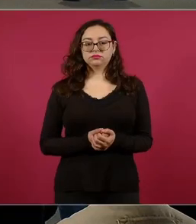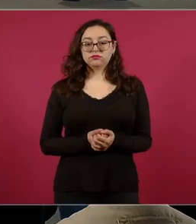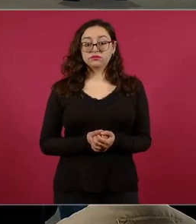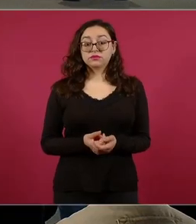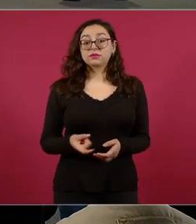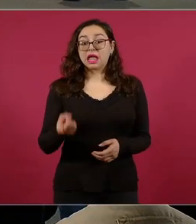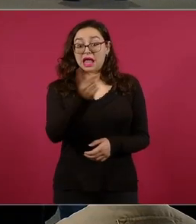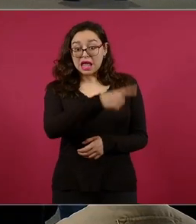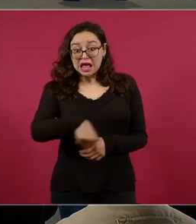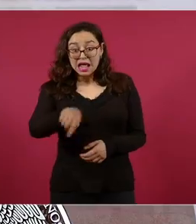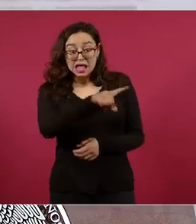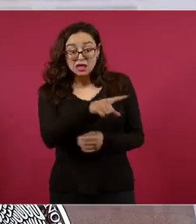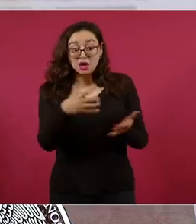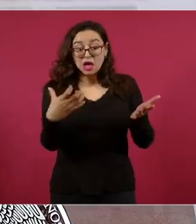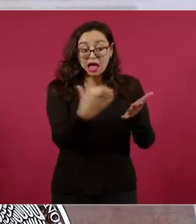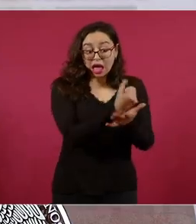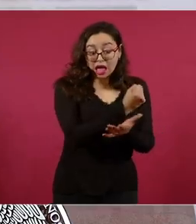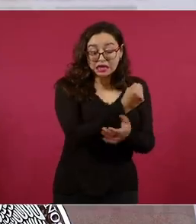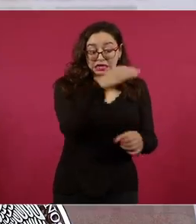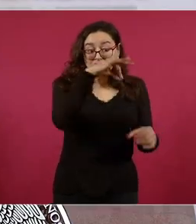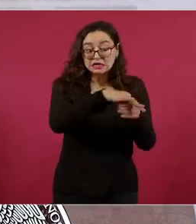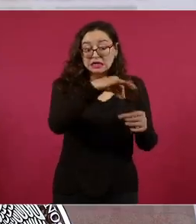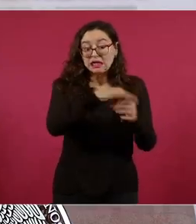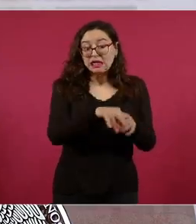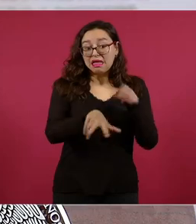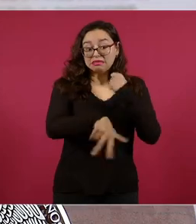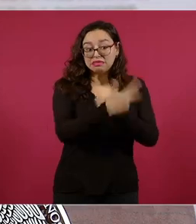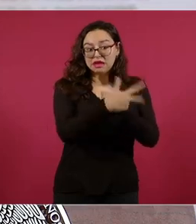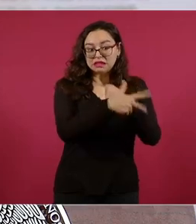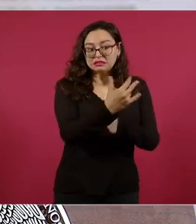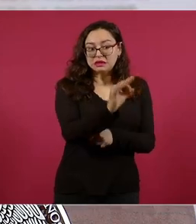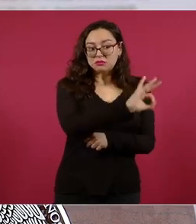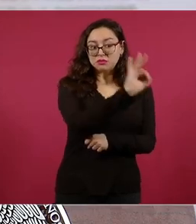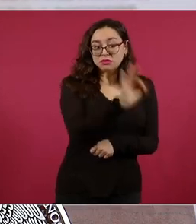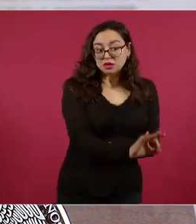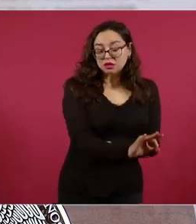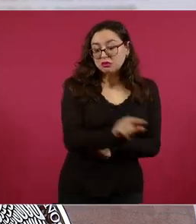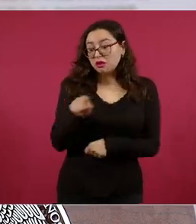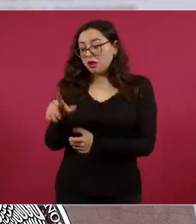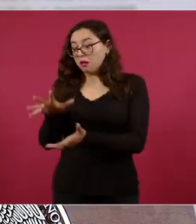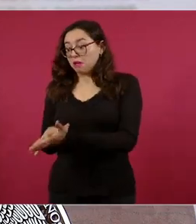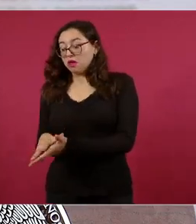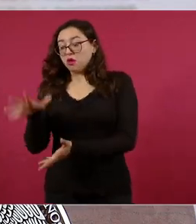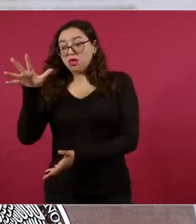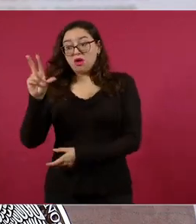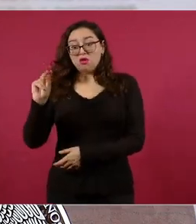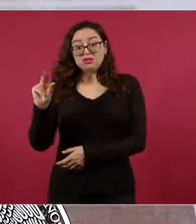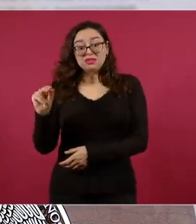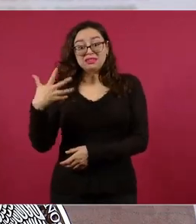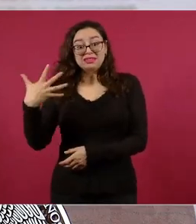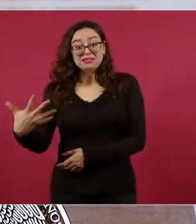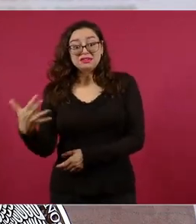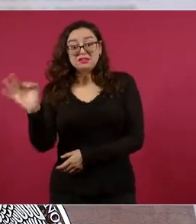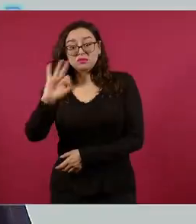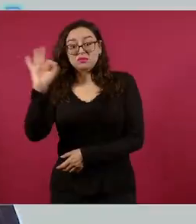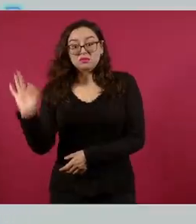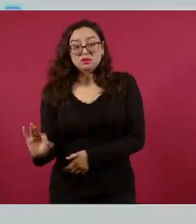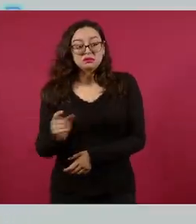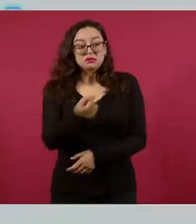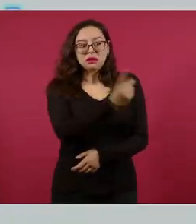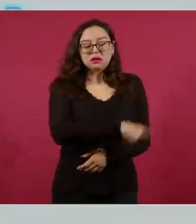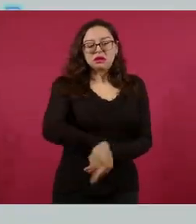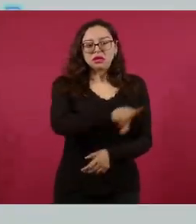urnas. Fingen demencia como si el huracán de la transformación no les haya pasado por encima.